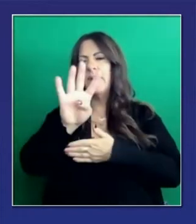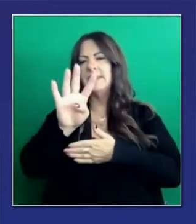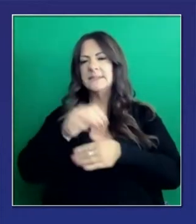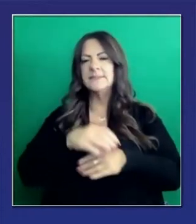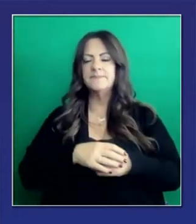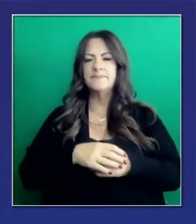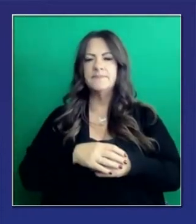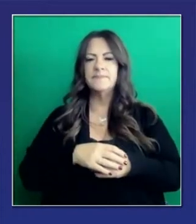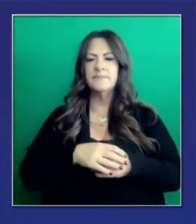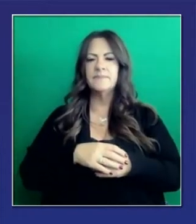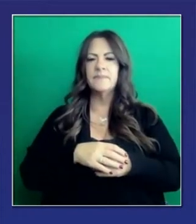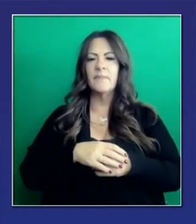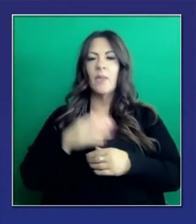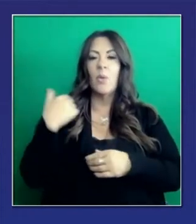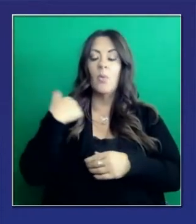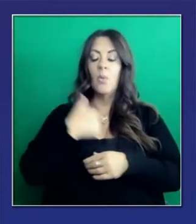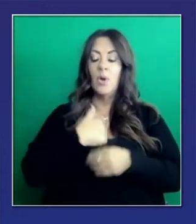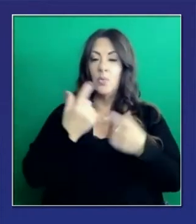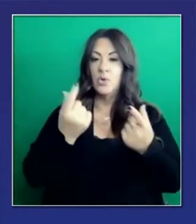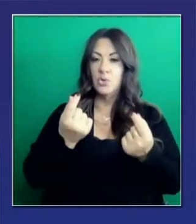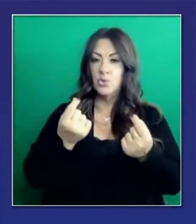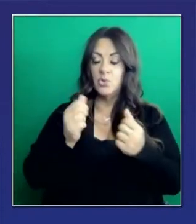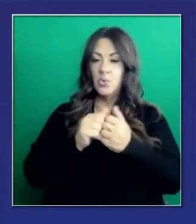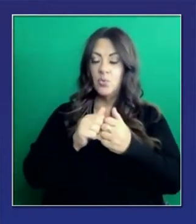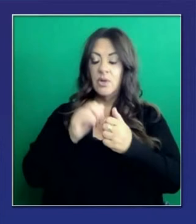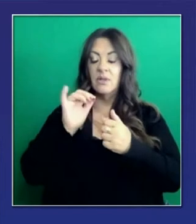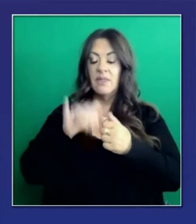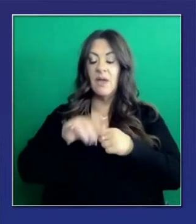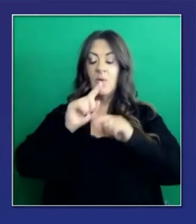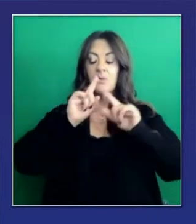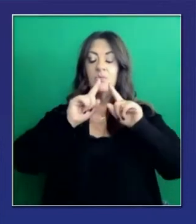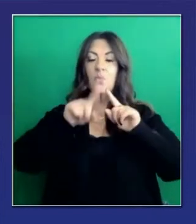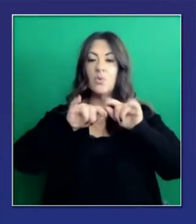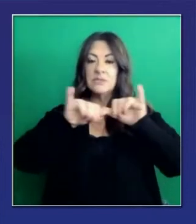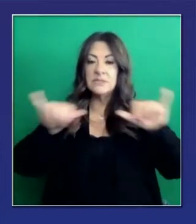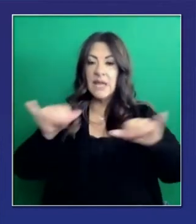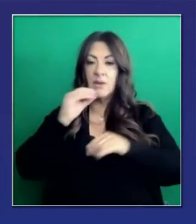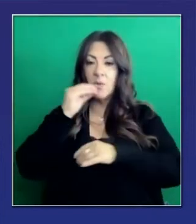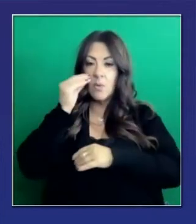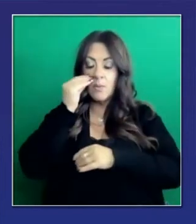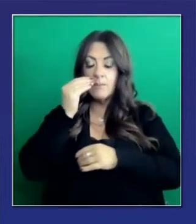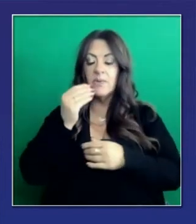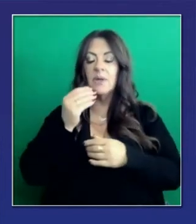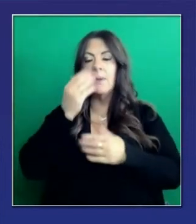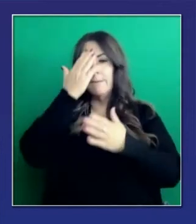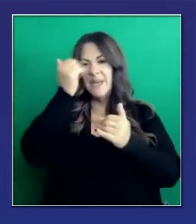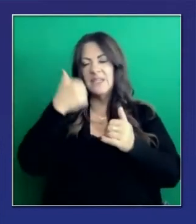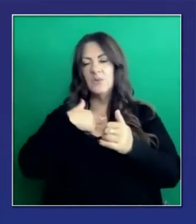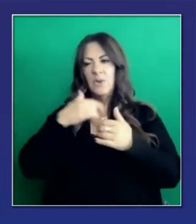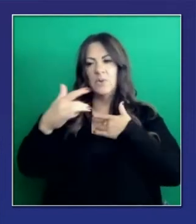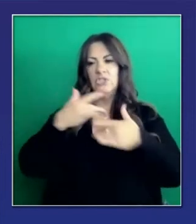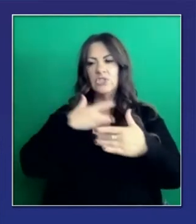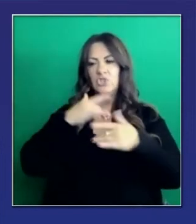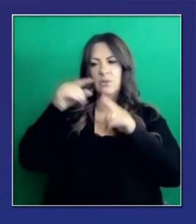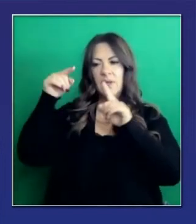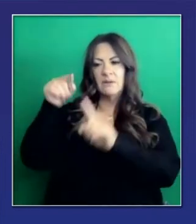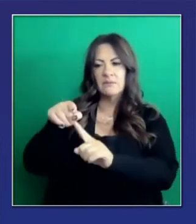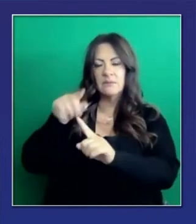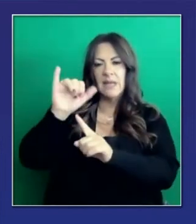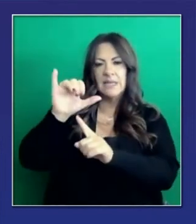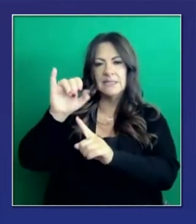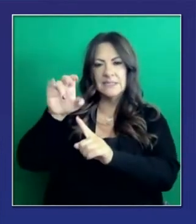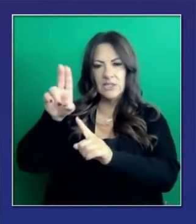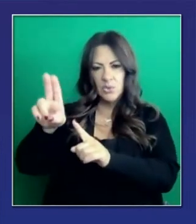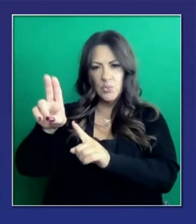cuatro semanas. Siempre hemos mantenido que lo que hacemos con esta orden de quedarse en casa es concentrarnos en la